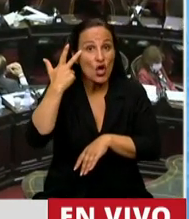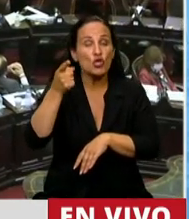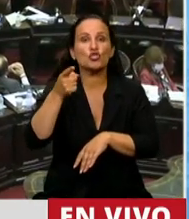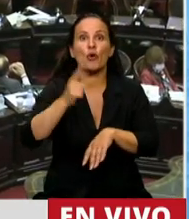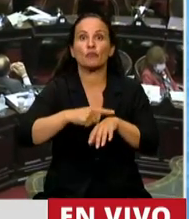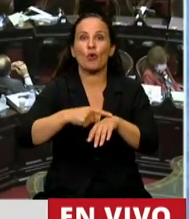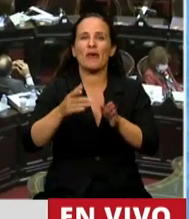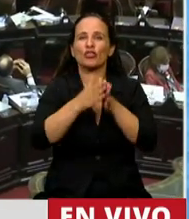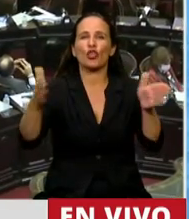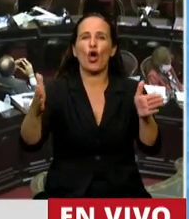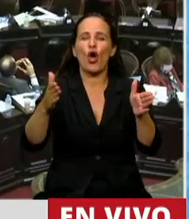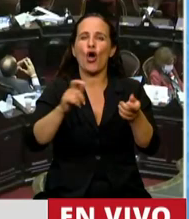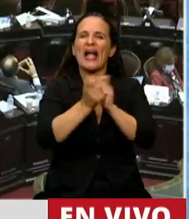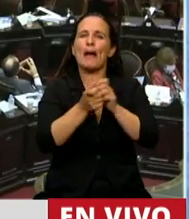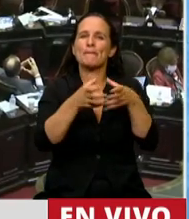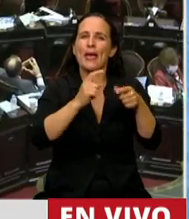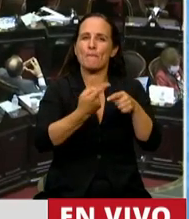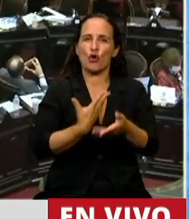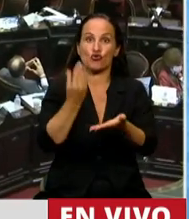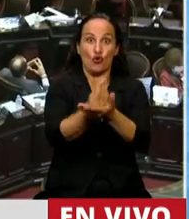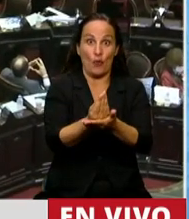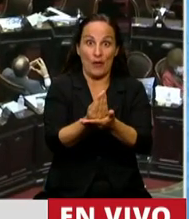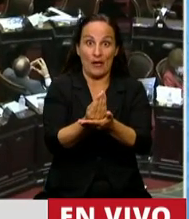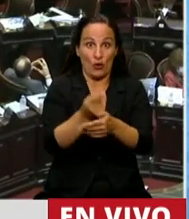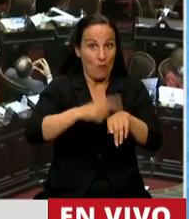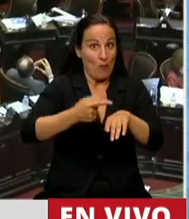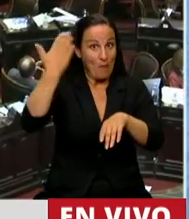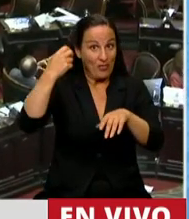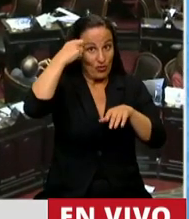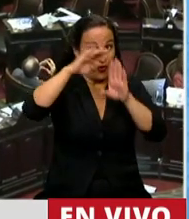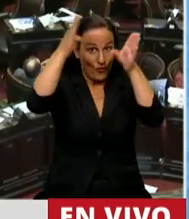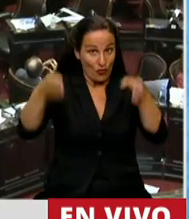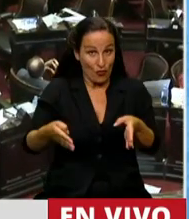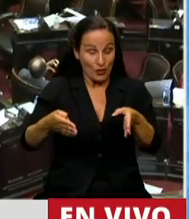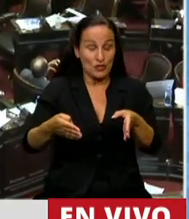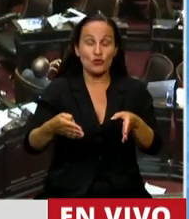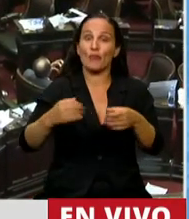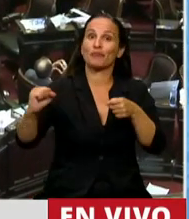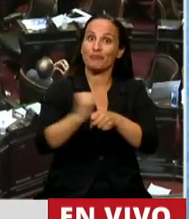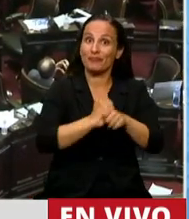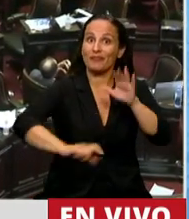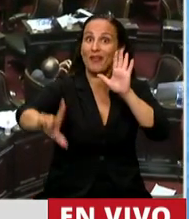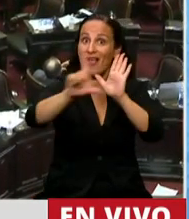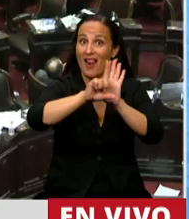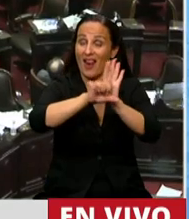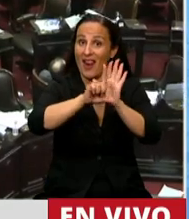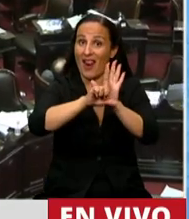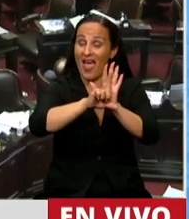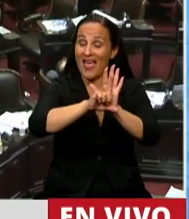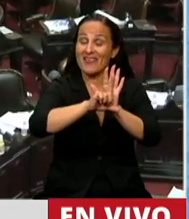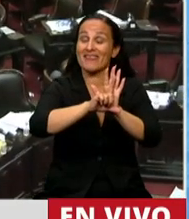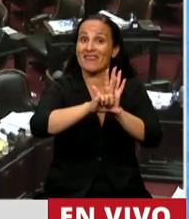gobernaba Cambiemos, tuvimos la oportunidad en este Congreso de sancionar la ley que estableció